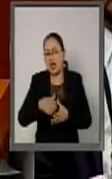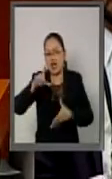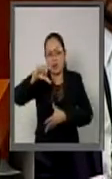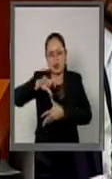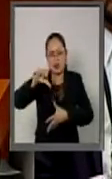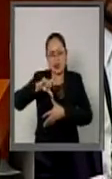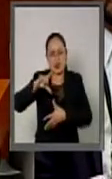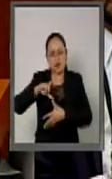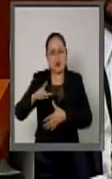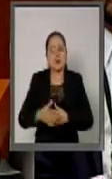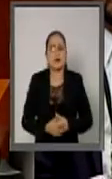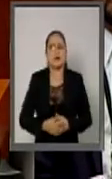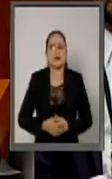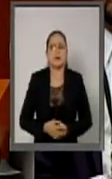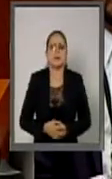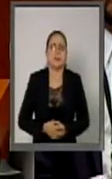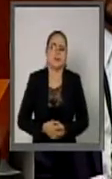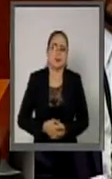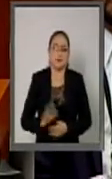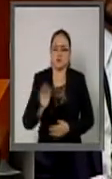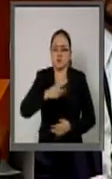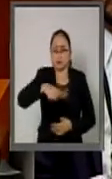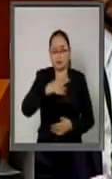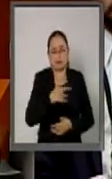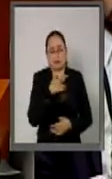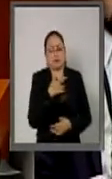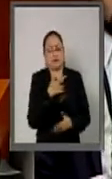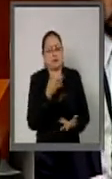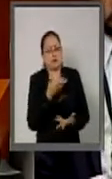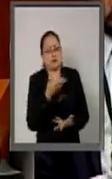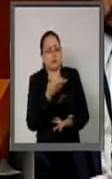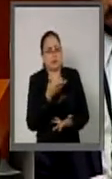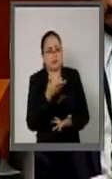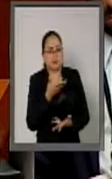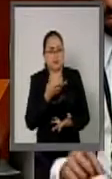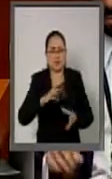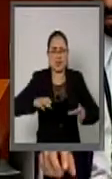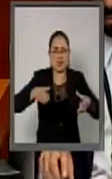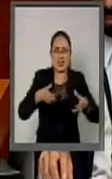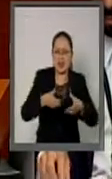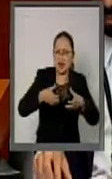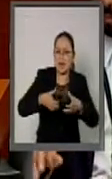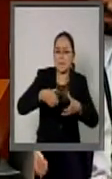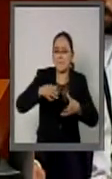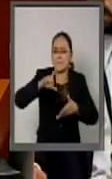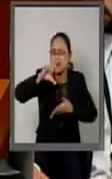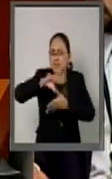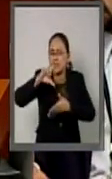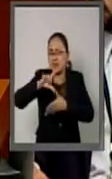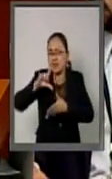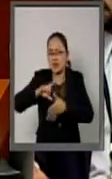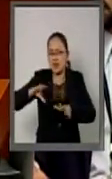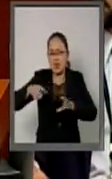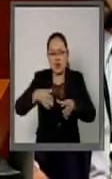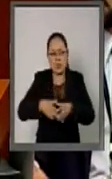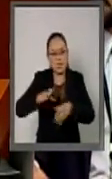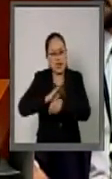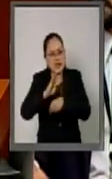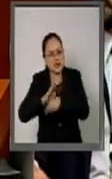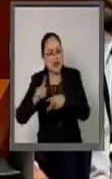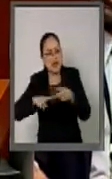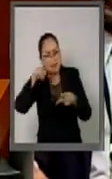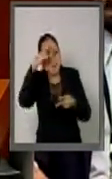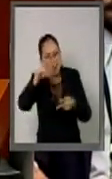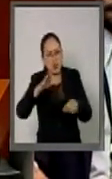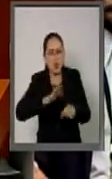Mila. Si alguien pregunta cuál es el mercado de valores más grande de América Latina, no es la Bolsa de Brasil, no es la Bolsa de México,